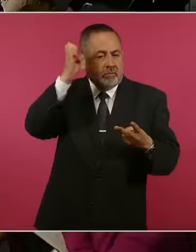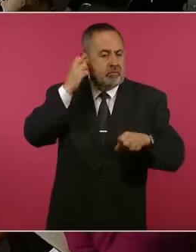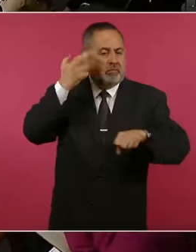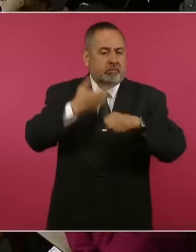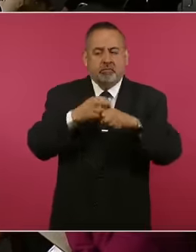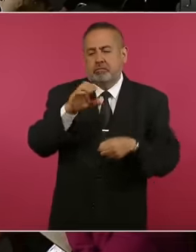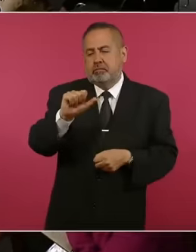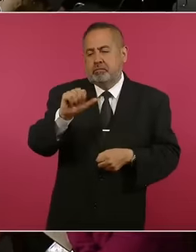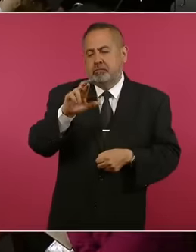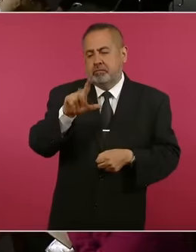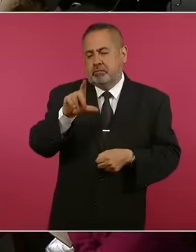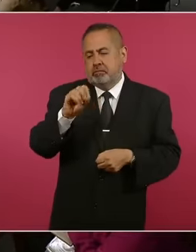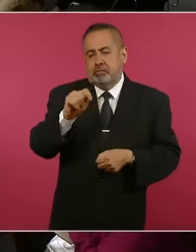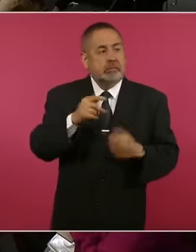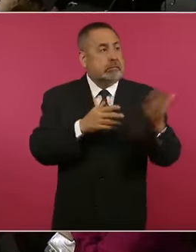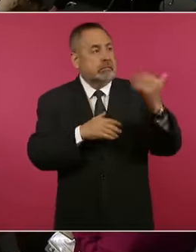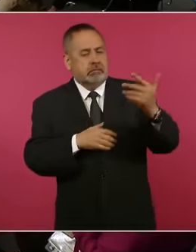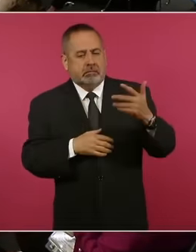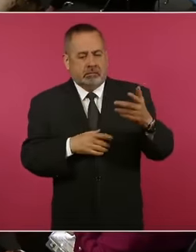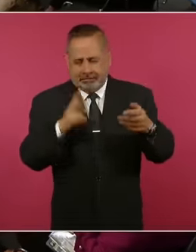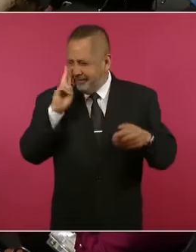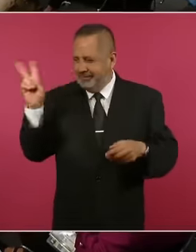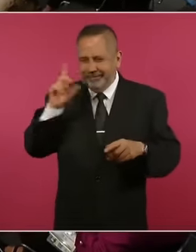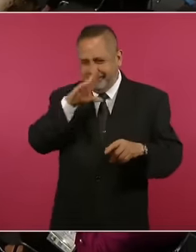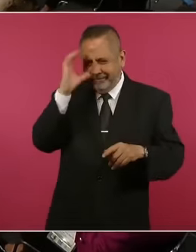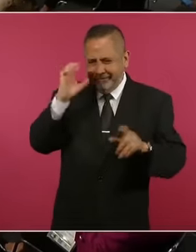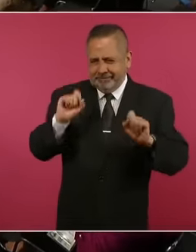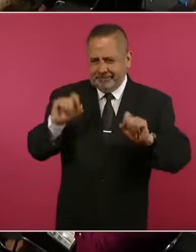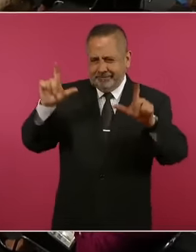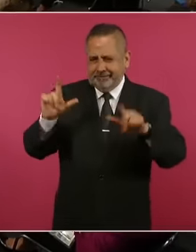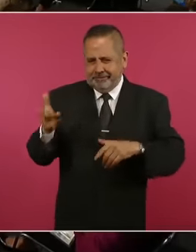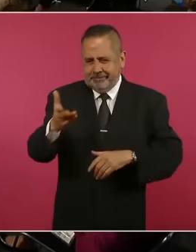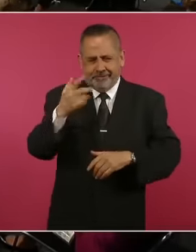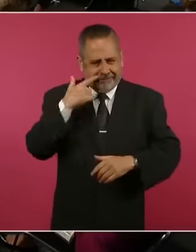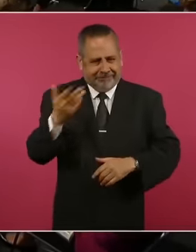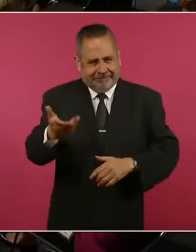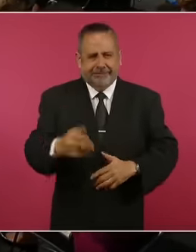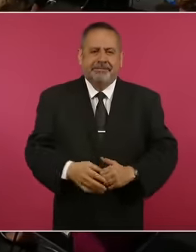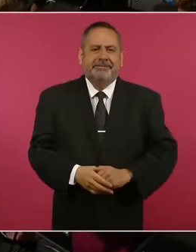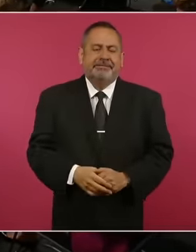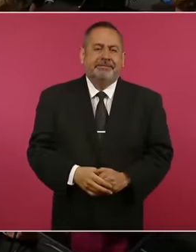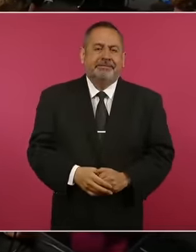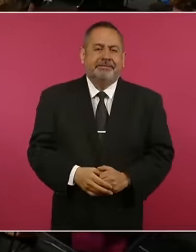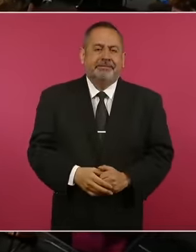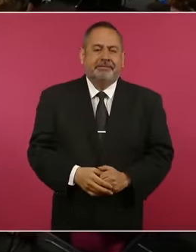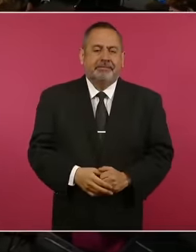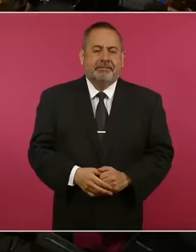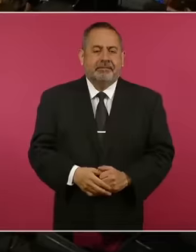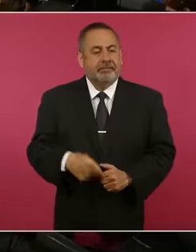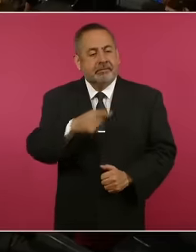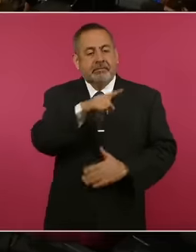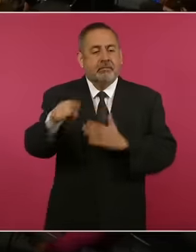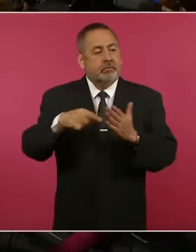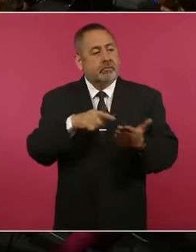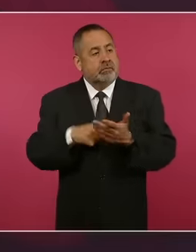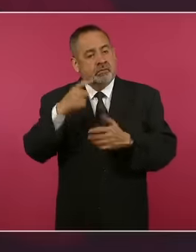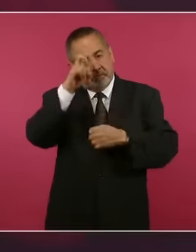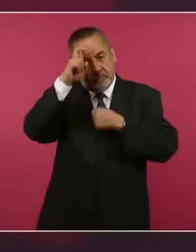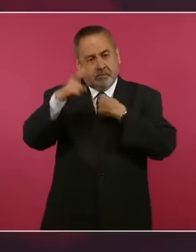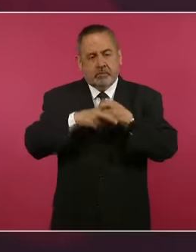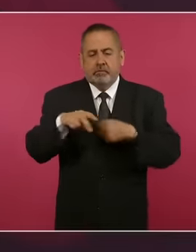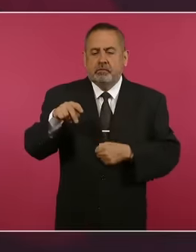¿Por qué no pones la foto de Miramar y